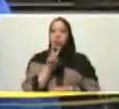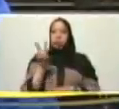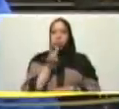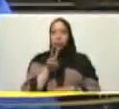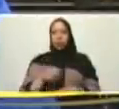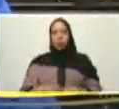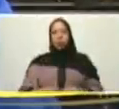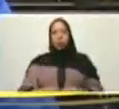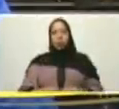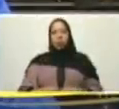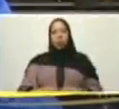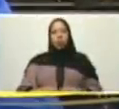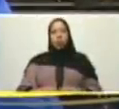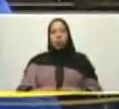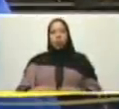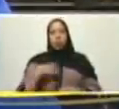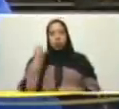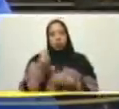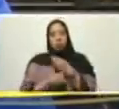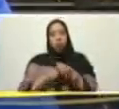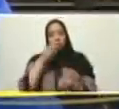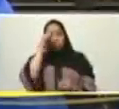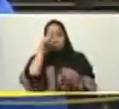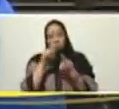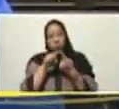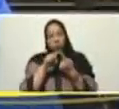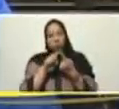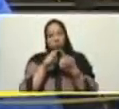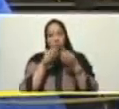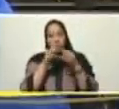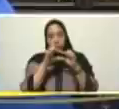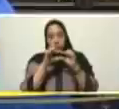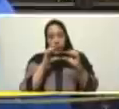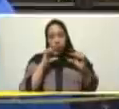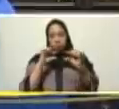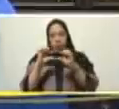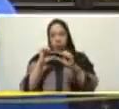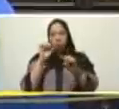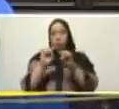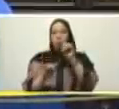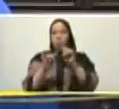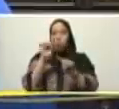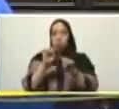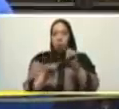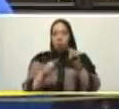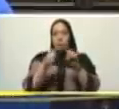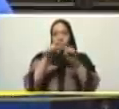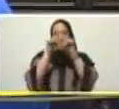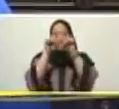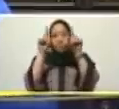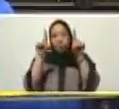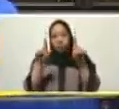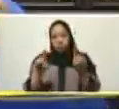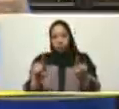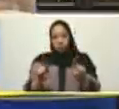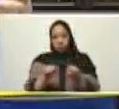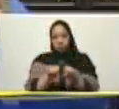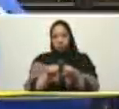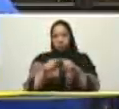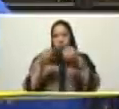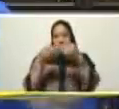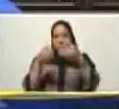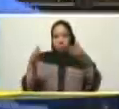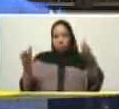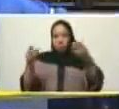las plantas productivas a hacer piezas partes ventanas puertas